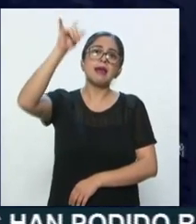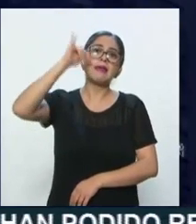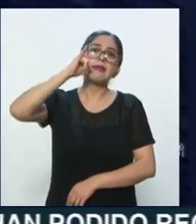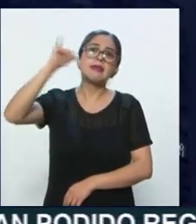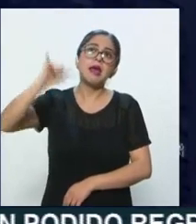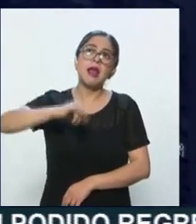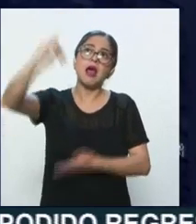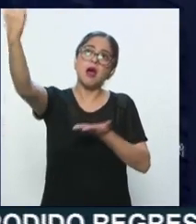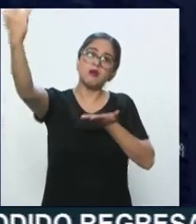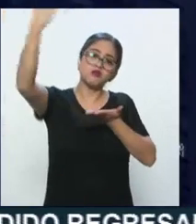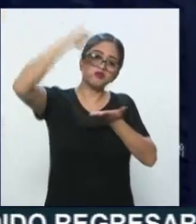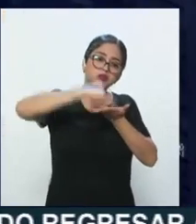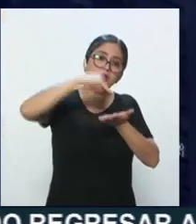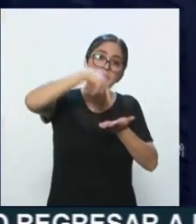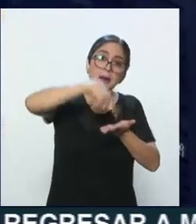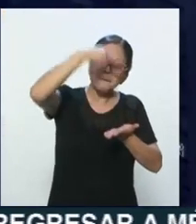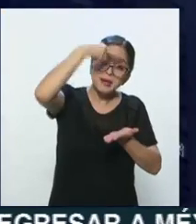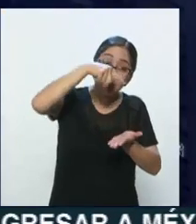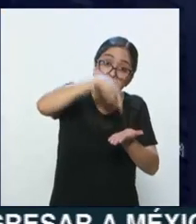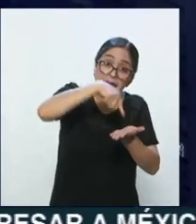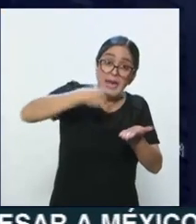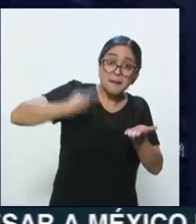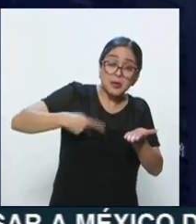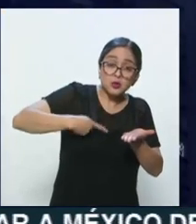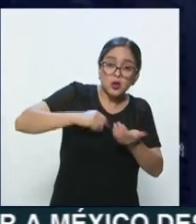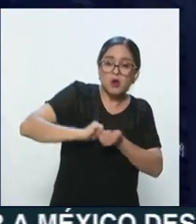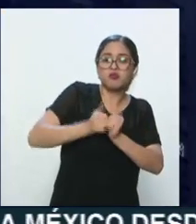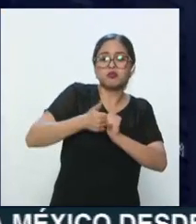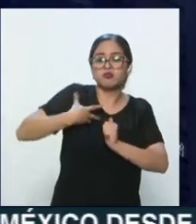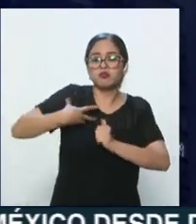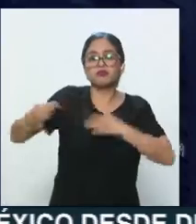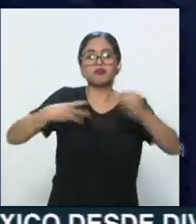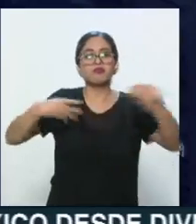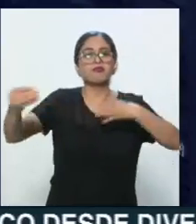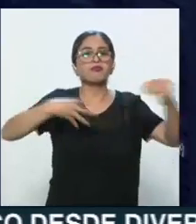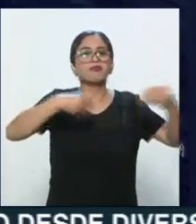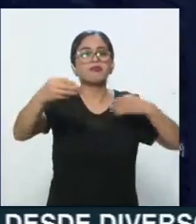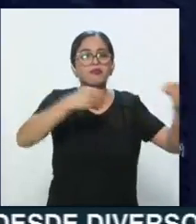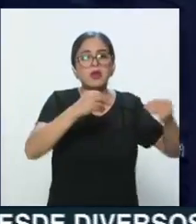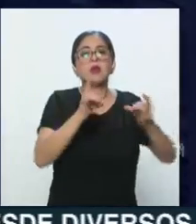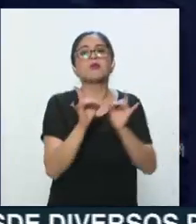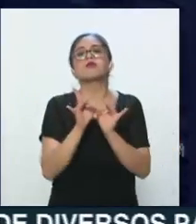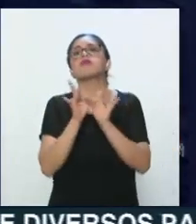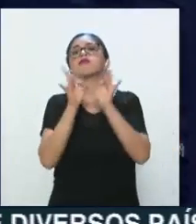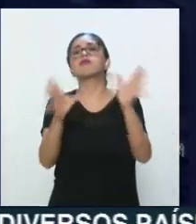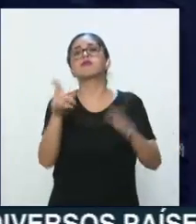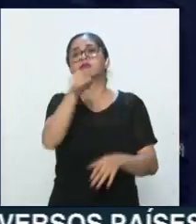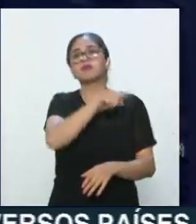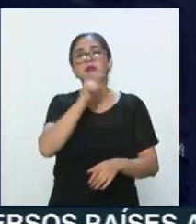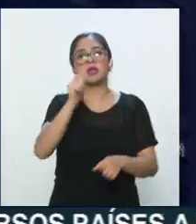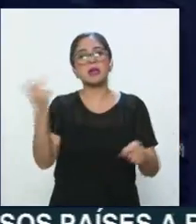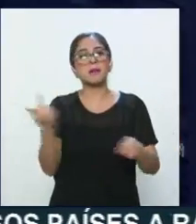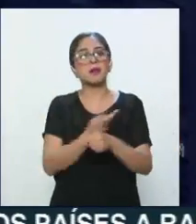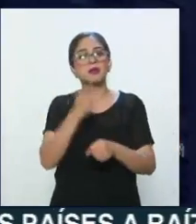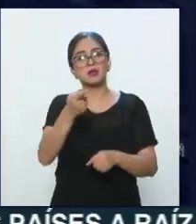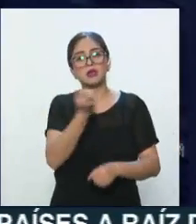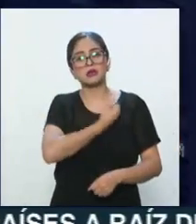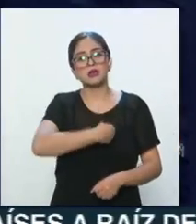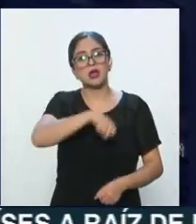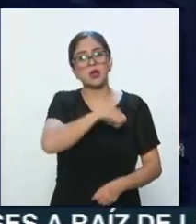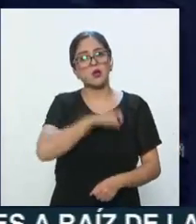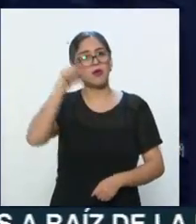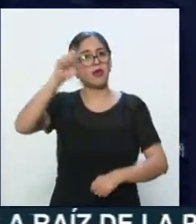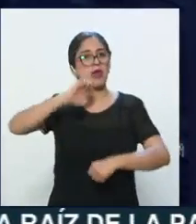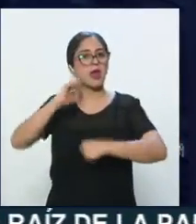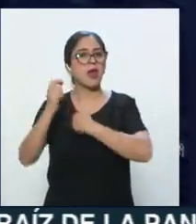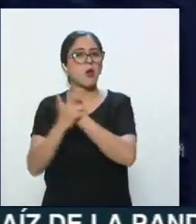Italia. Ahí, el rápido y exponencial crecimiento de contagios puso en evidencia la fragilidad del sistema de salud del país europeo, que con